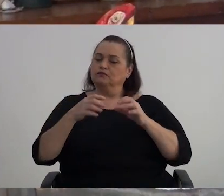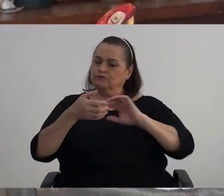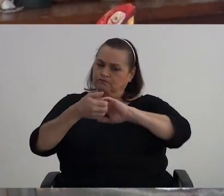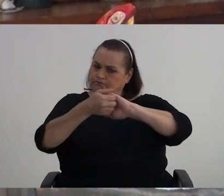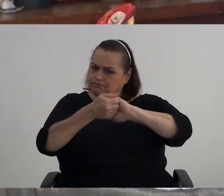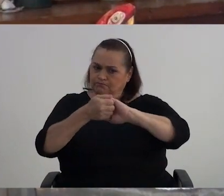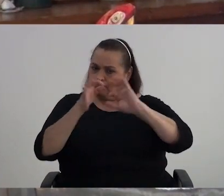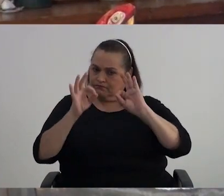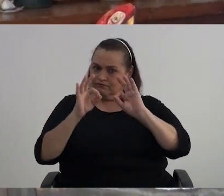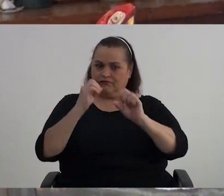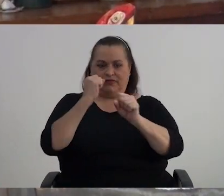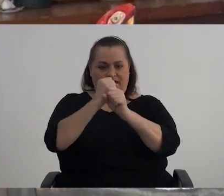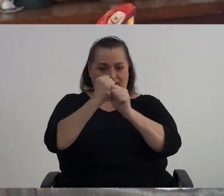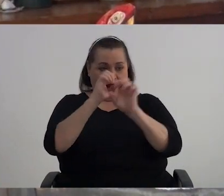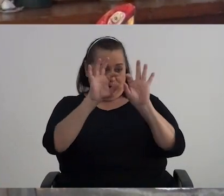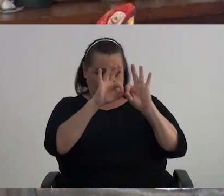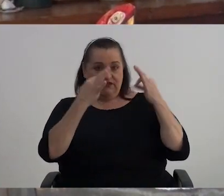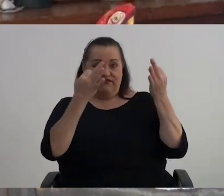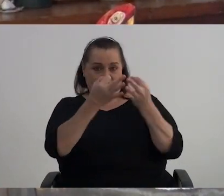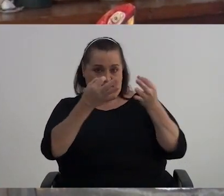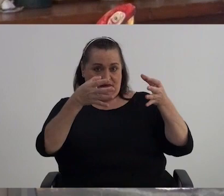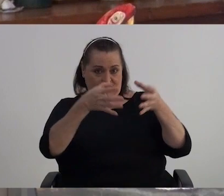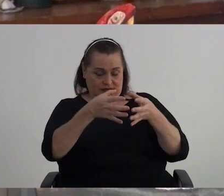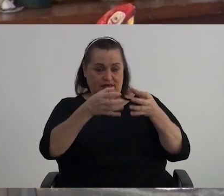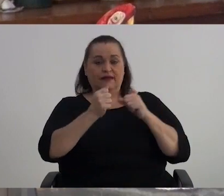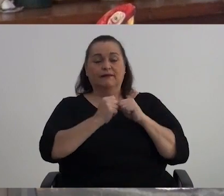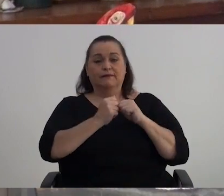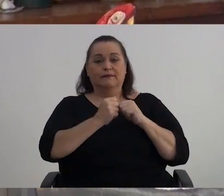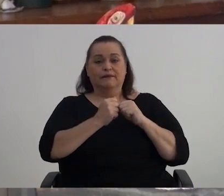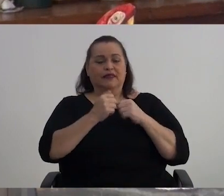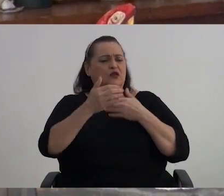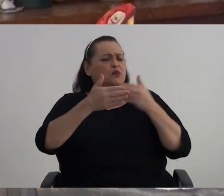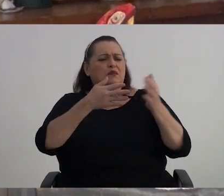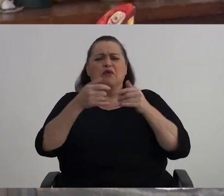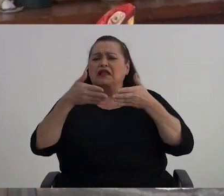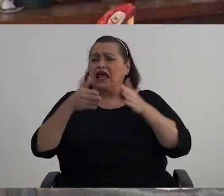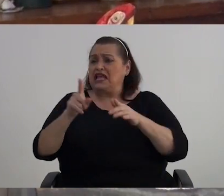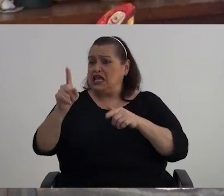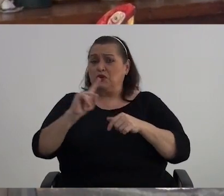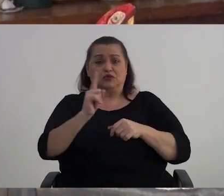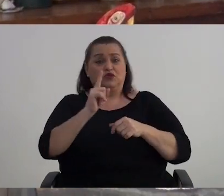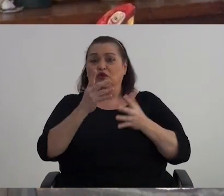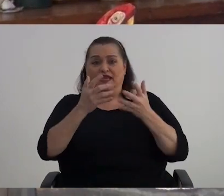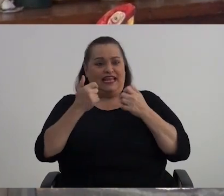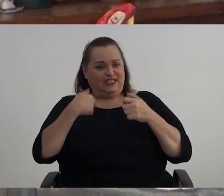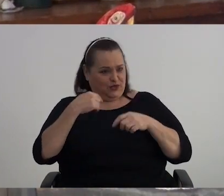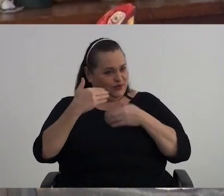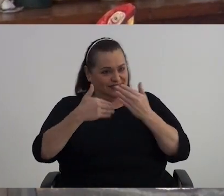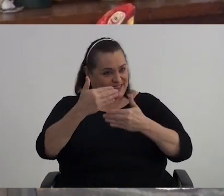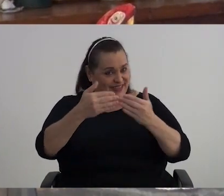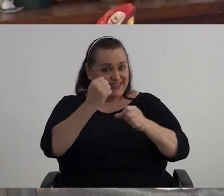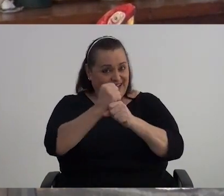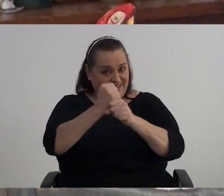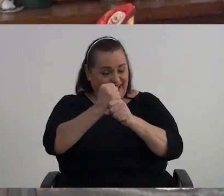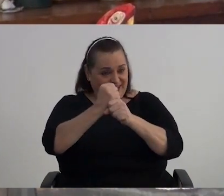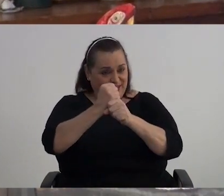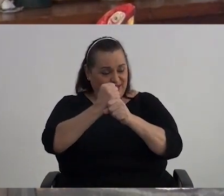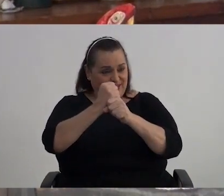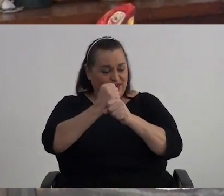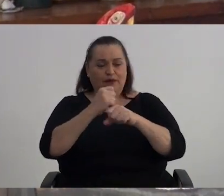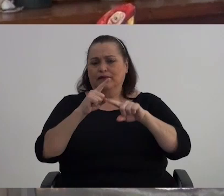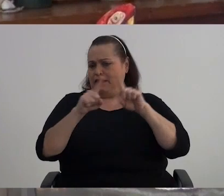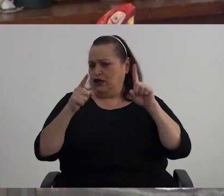La trabajamos Familiarmente Y Aunque mis hijos No quieren que yo Este Este Trabando